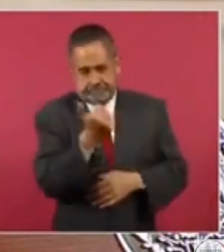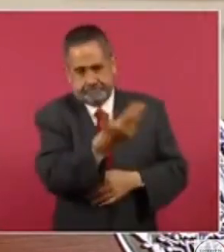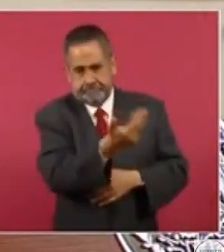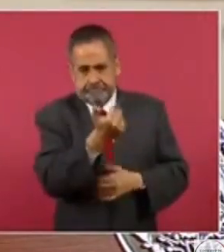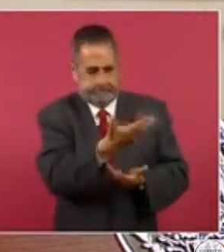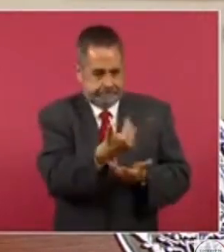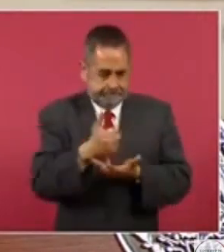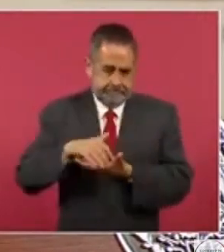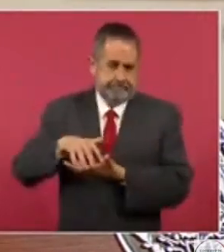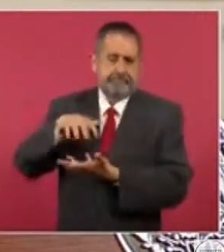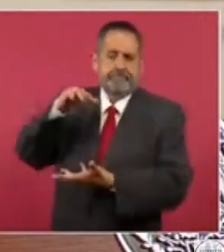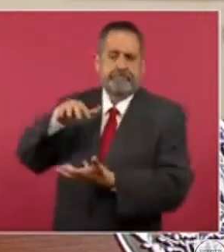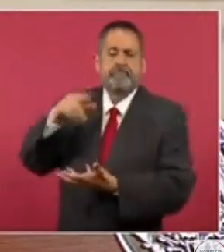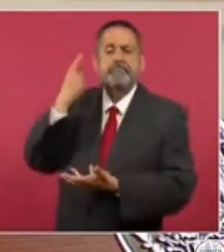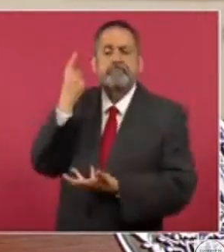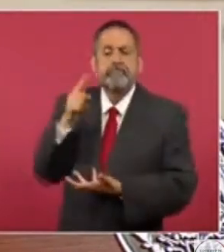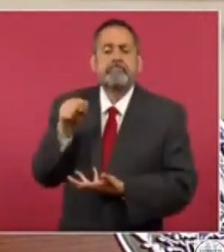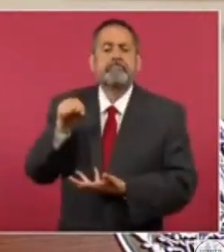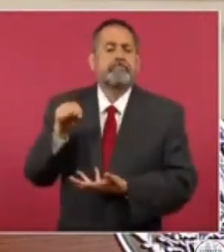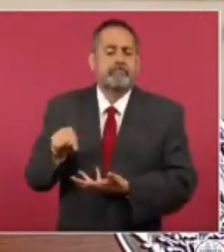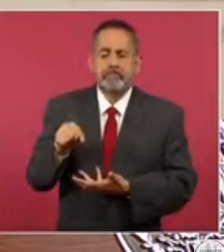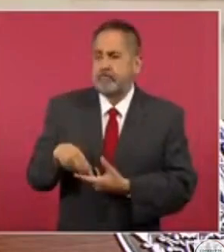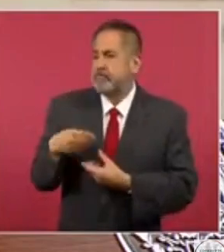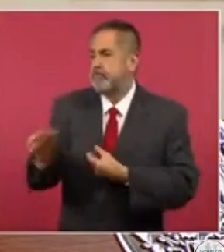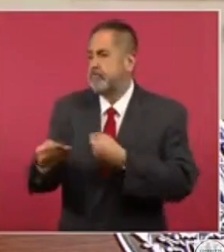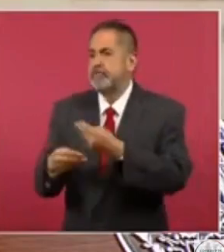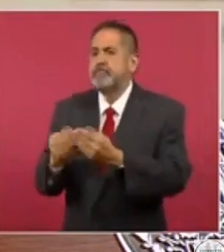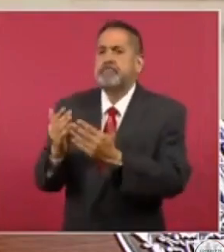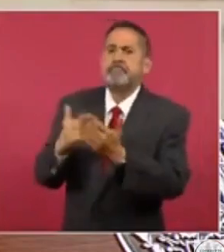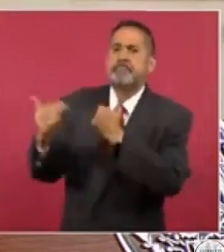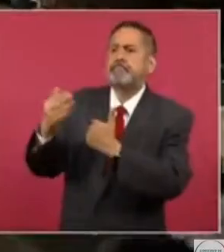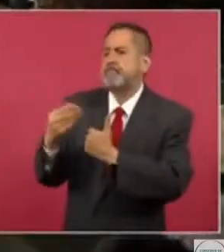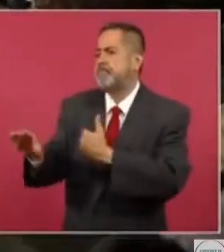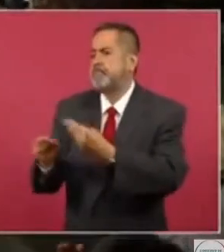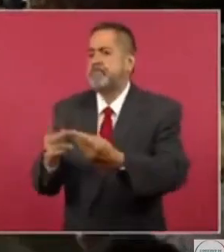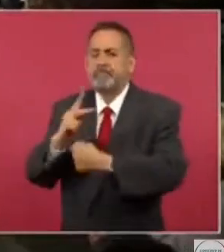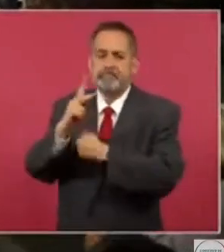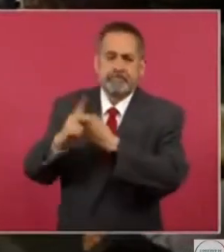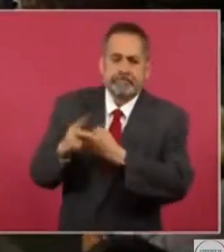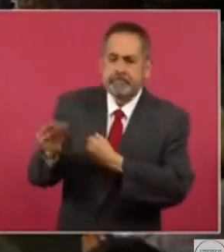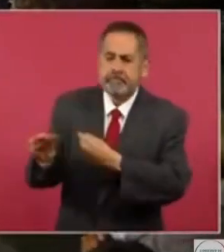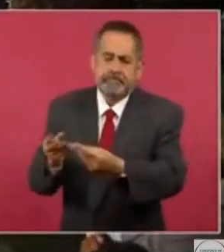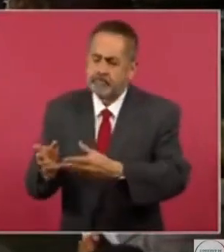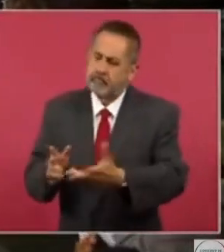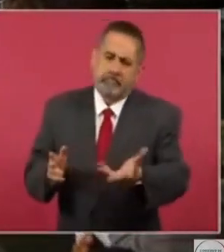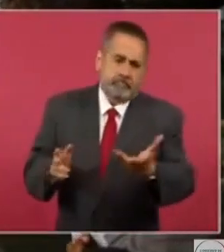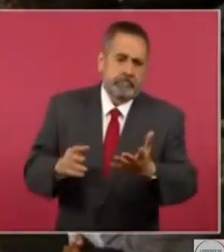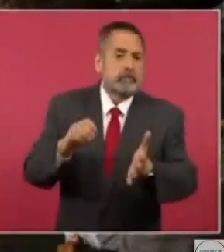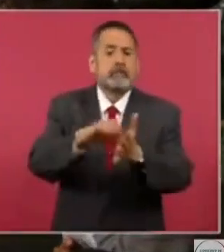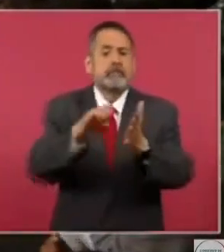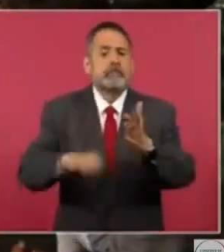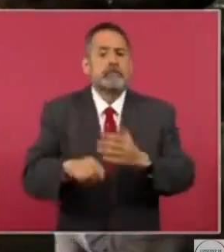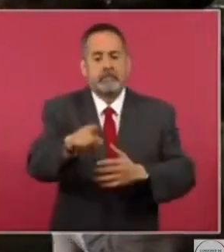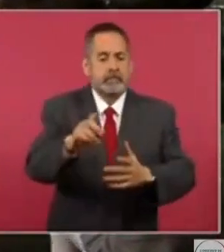el desarrollo del país. Por ejemplo,